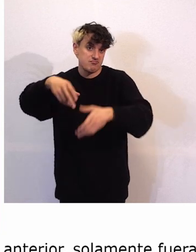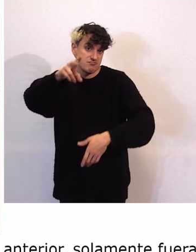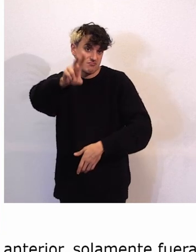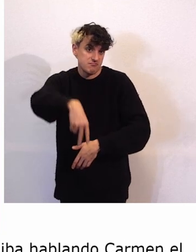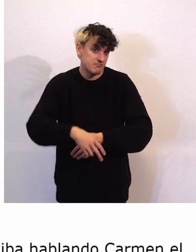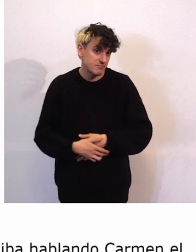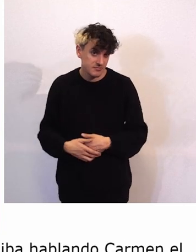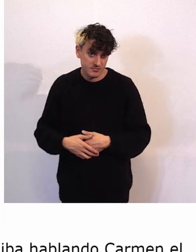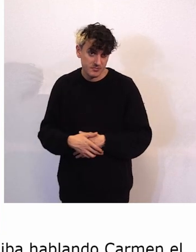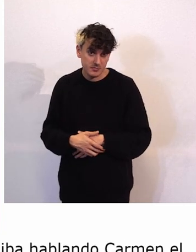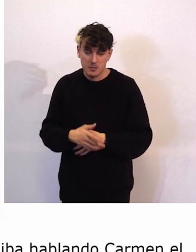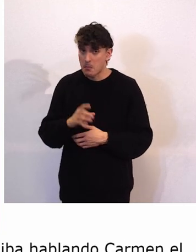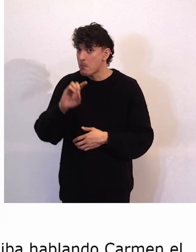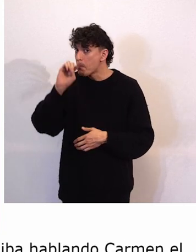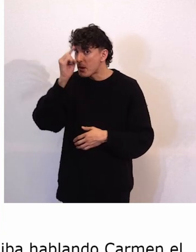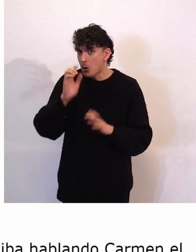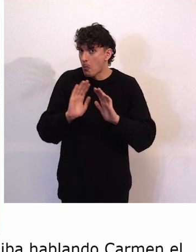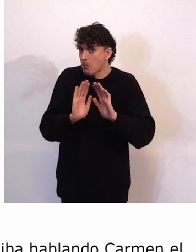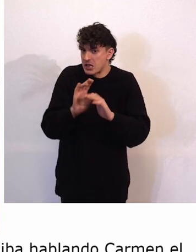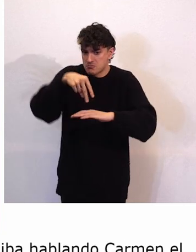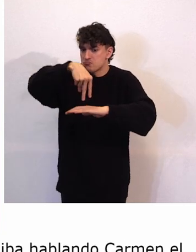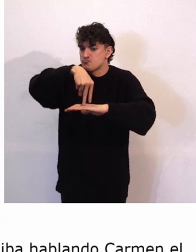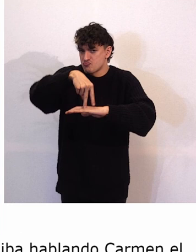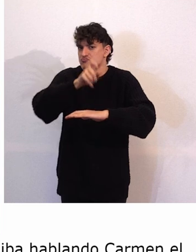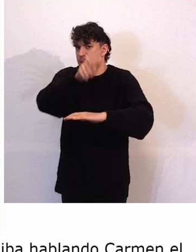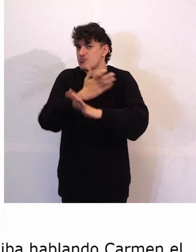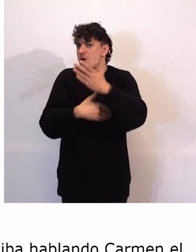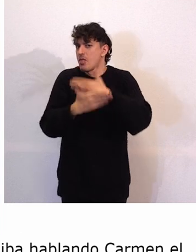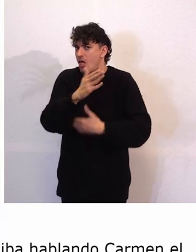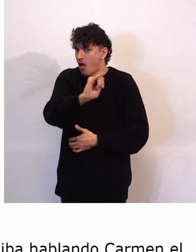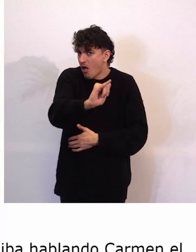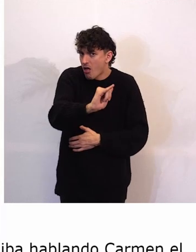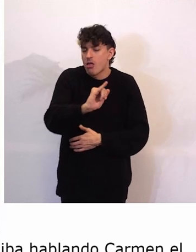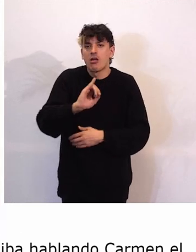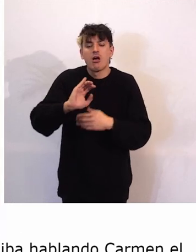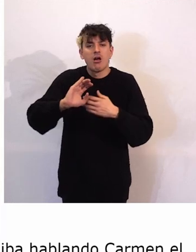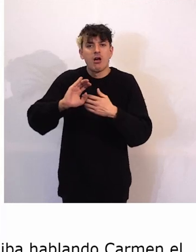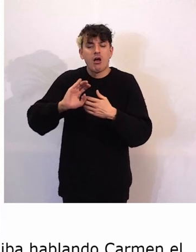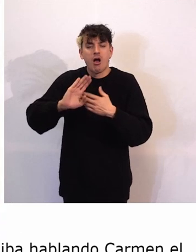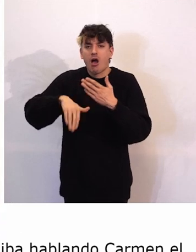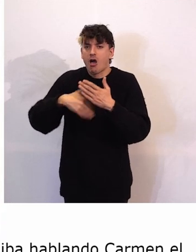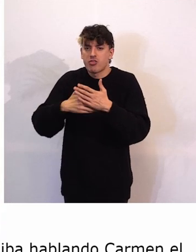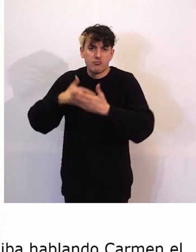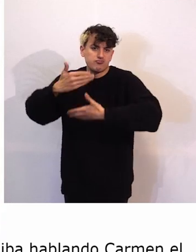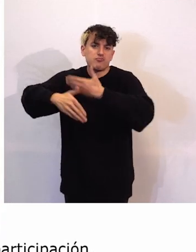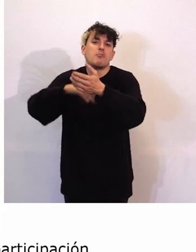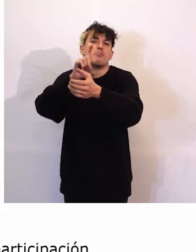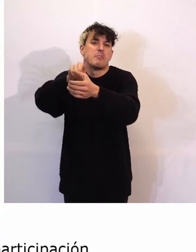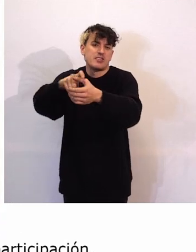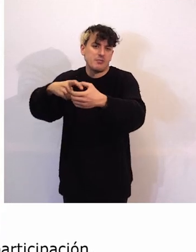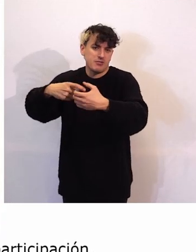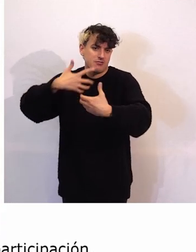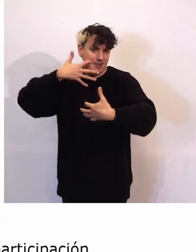desde ese simbolismo hasta una verdadera participación. Exacto. Al principio, muchas familias